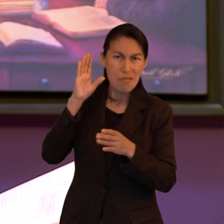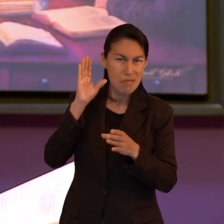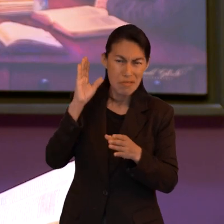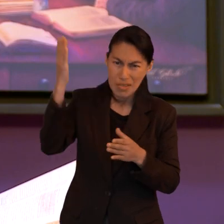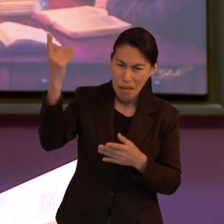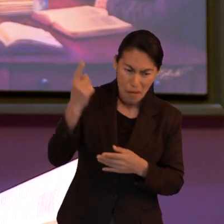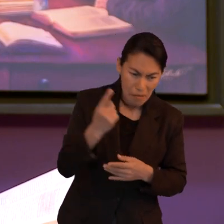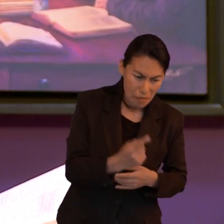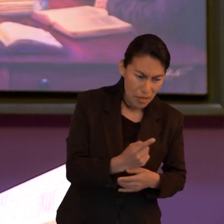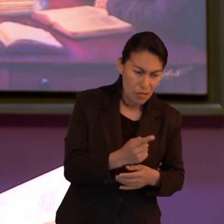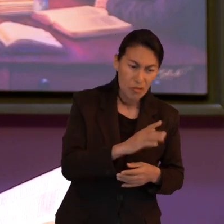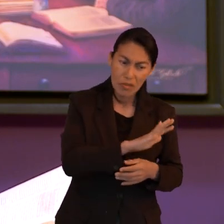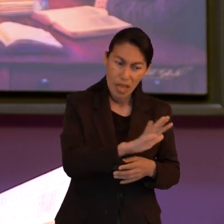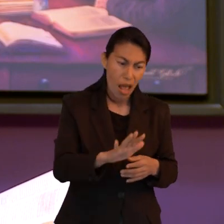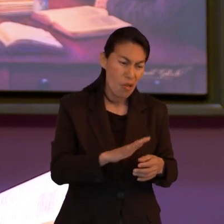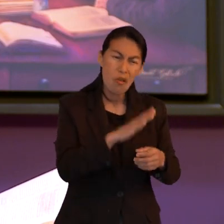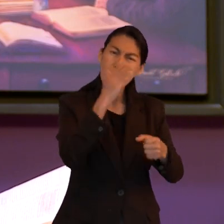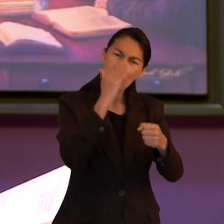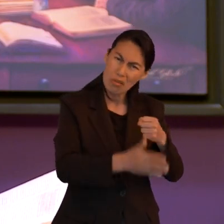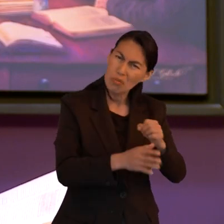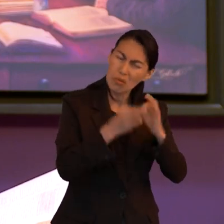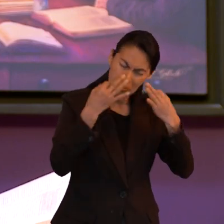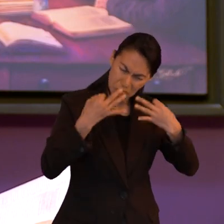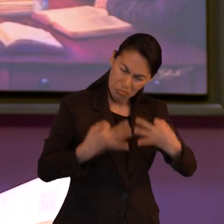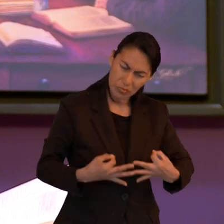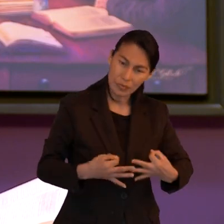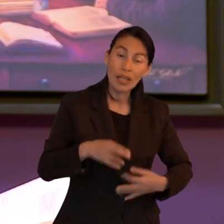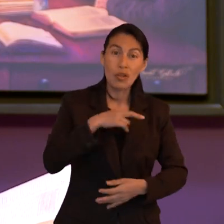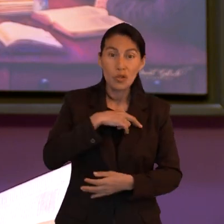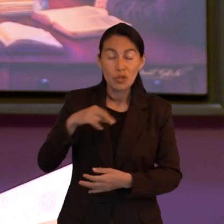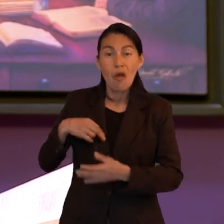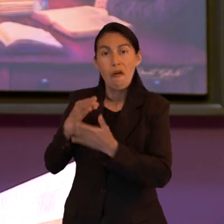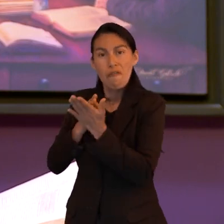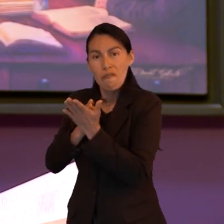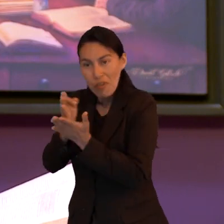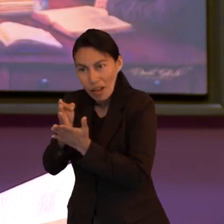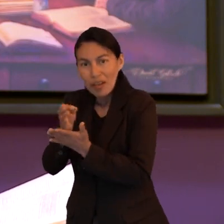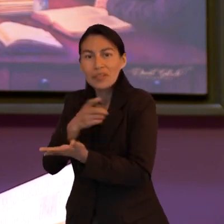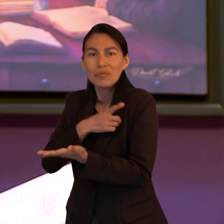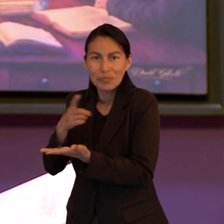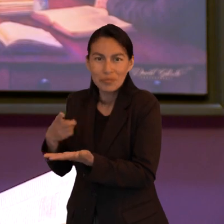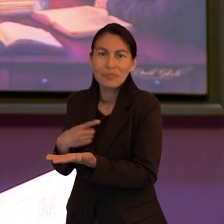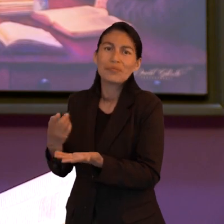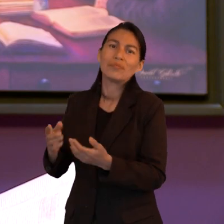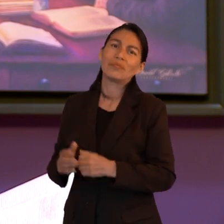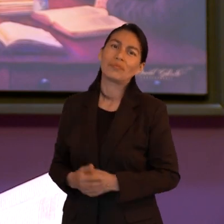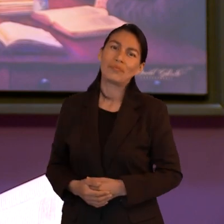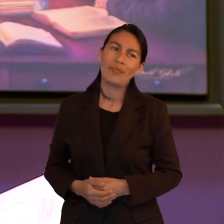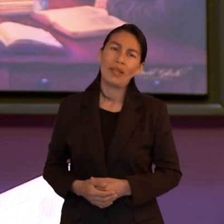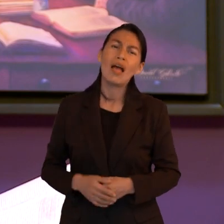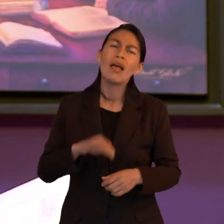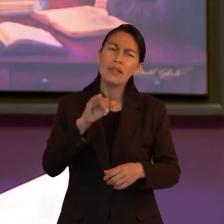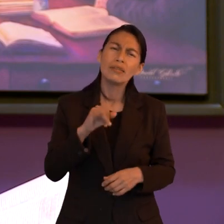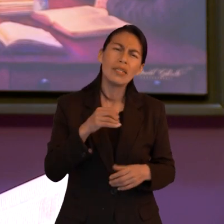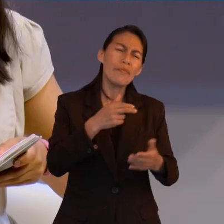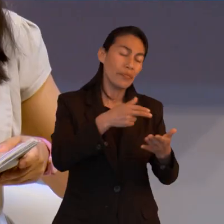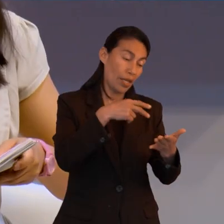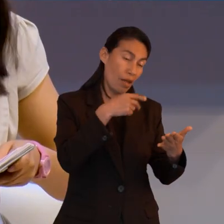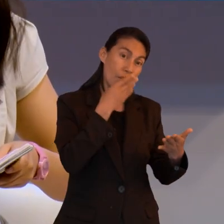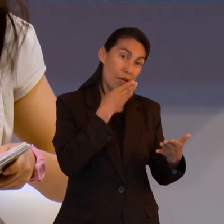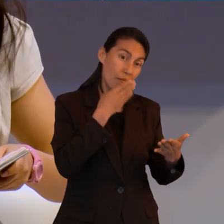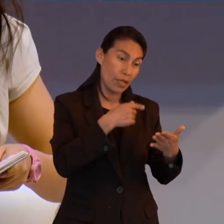dijiste él ya es el único que terminó la carrera entonces a nosotros nos toca seguir